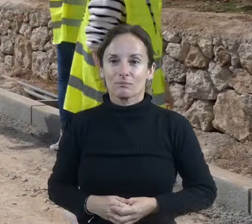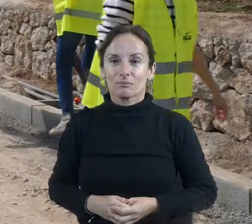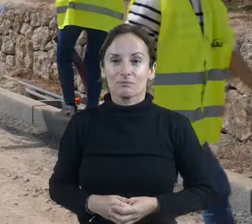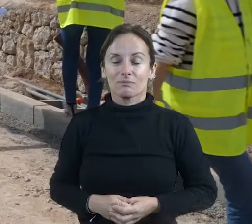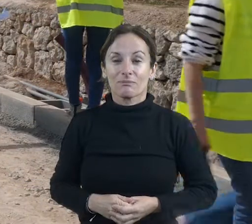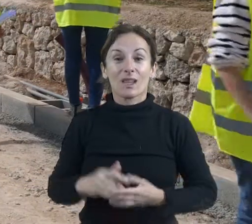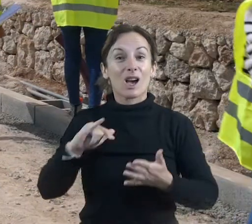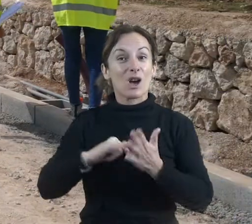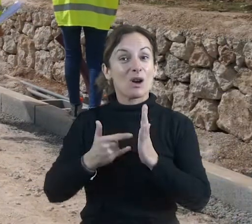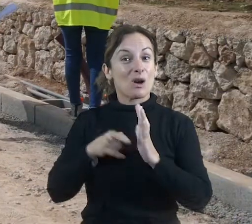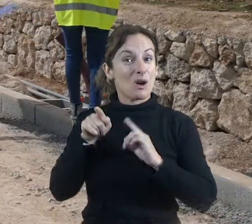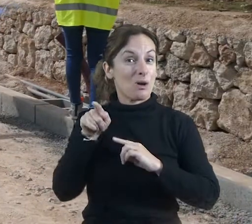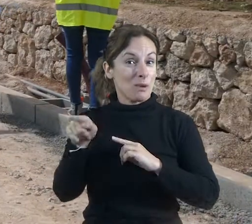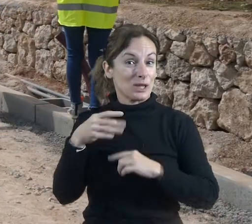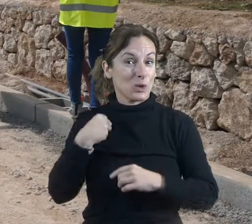a la mobilitat en general.